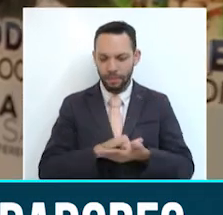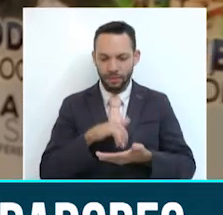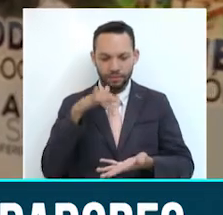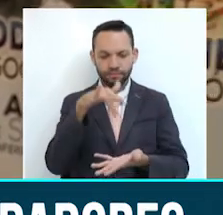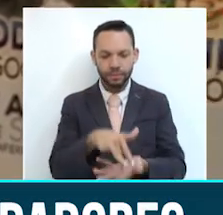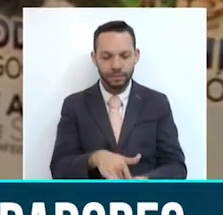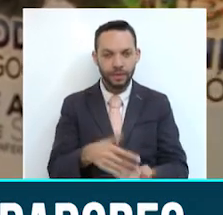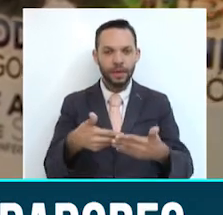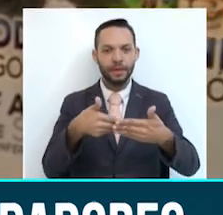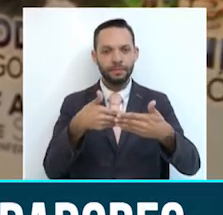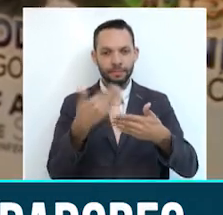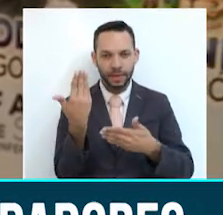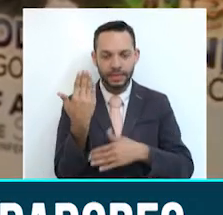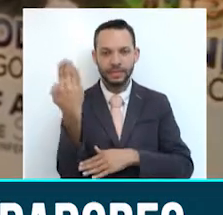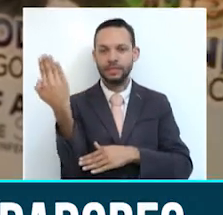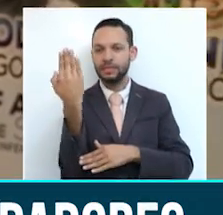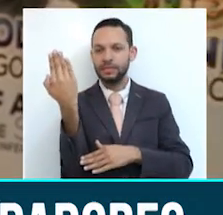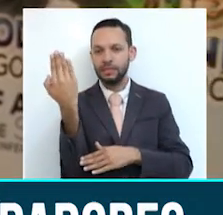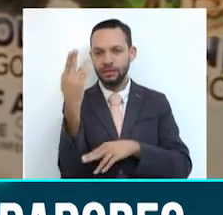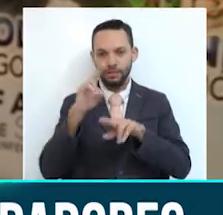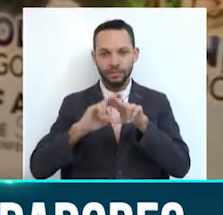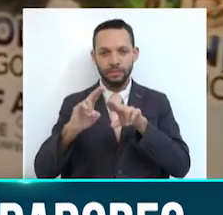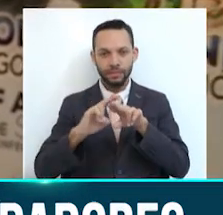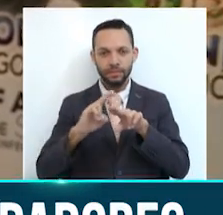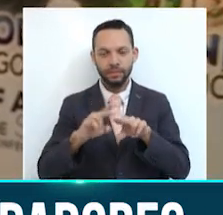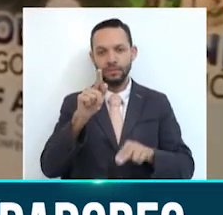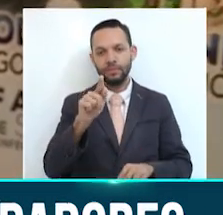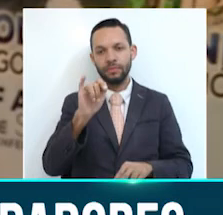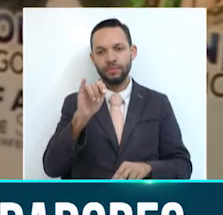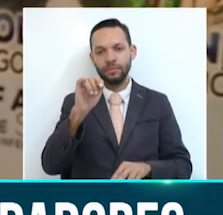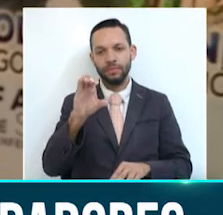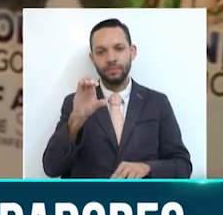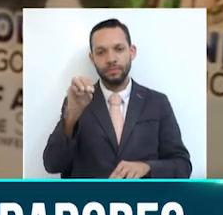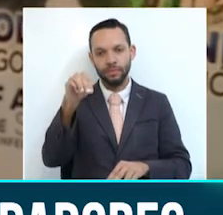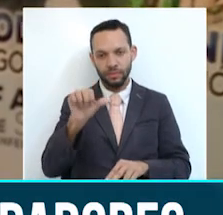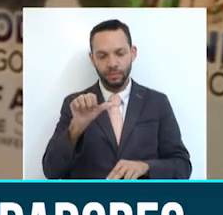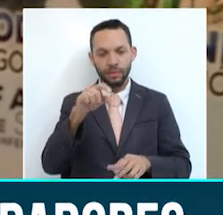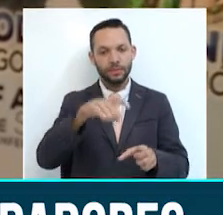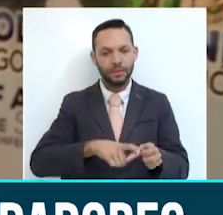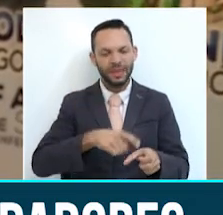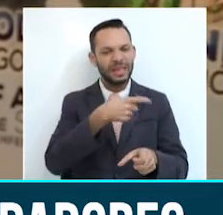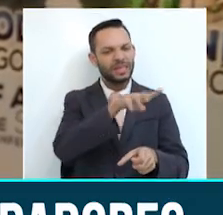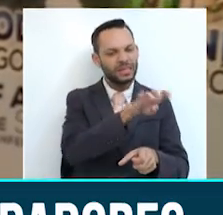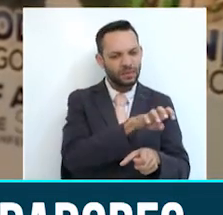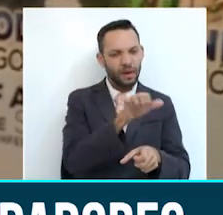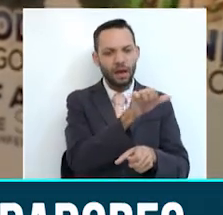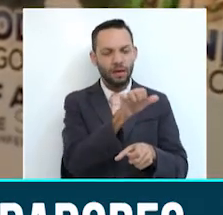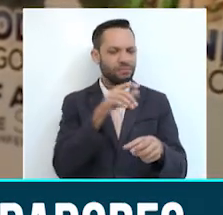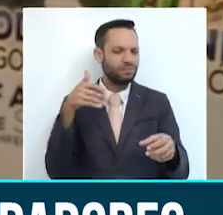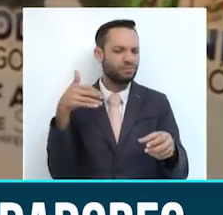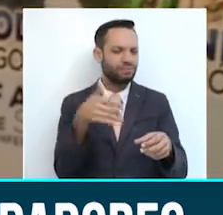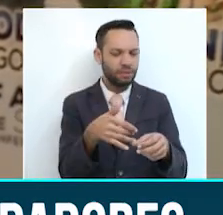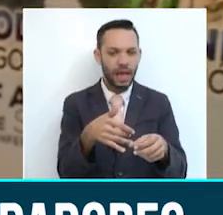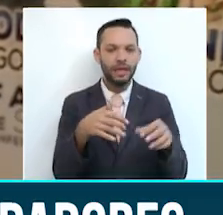oficial de la Feria Internacional de Cine de Manizales, Figma, que se llevará a cabo hasta el 19 de agosto con proyecciones en Cine